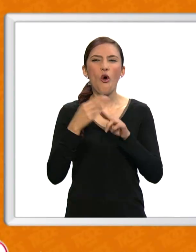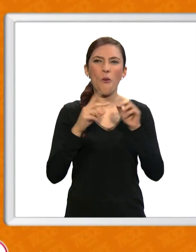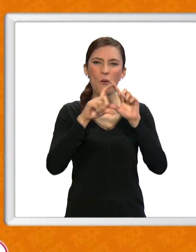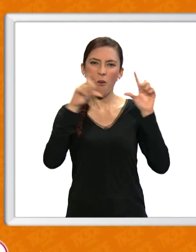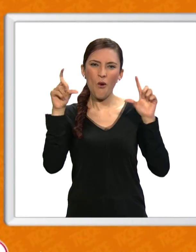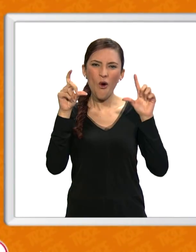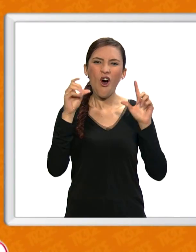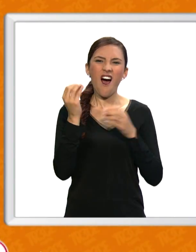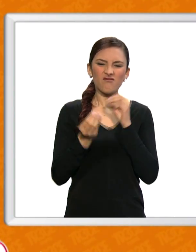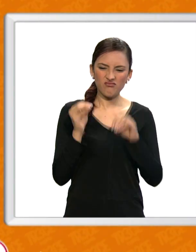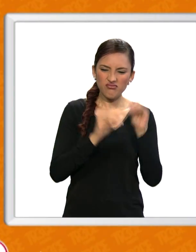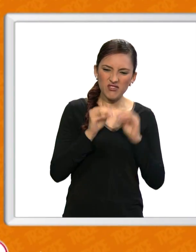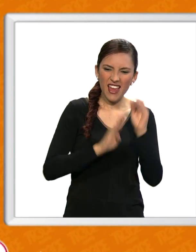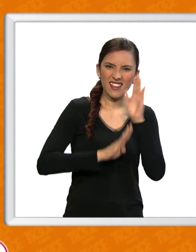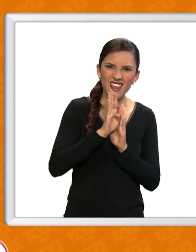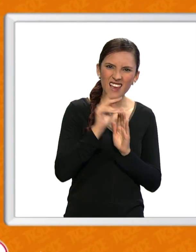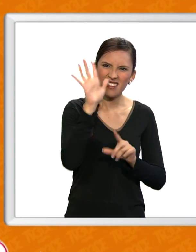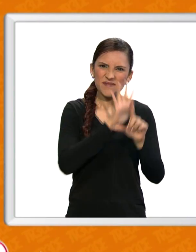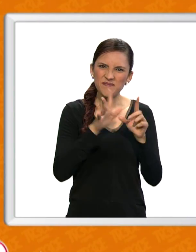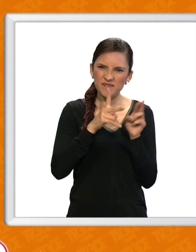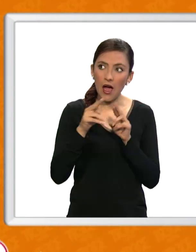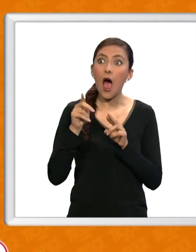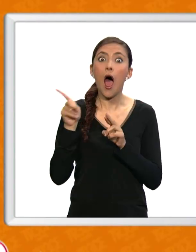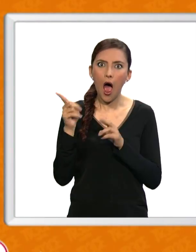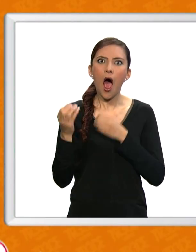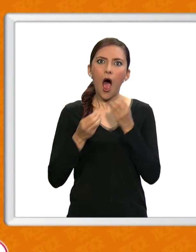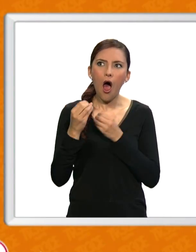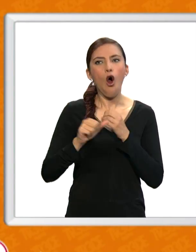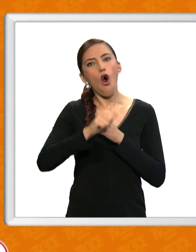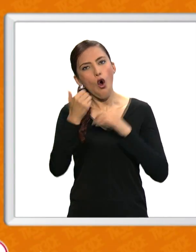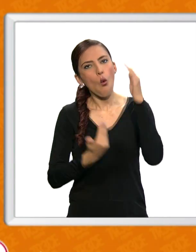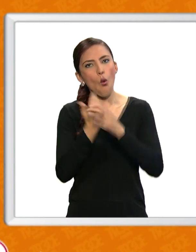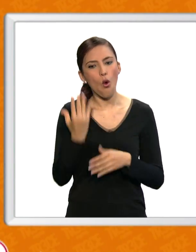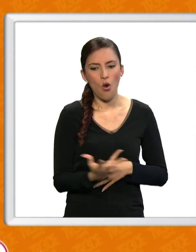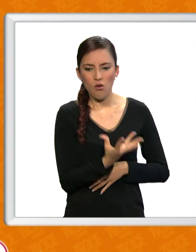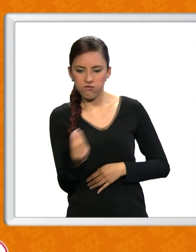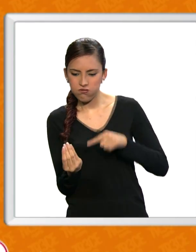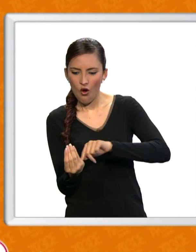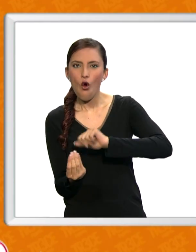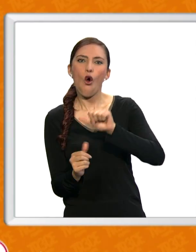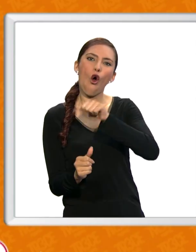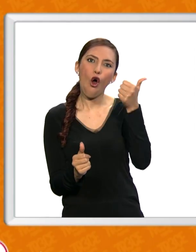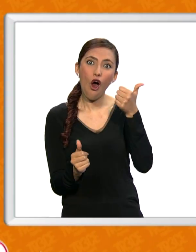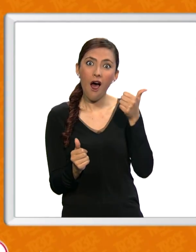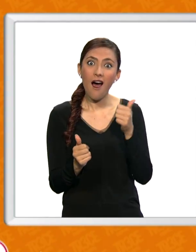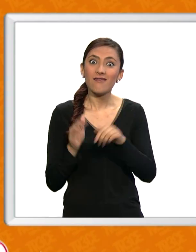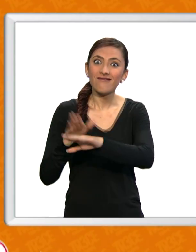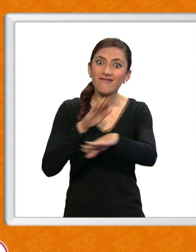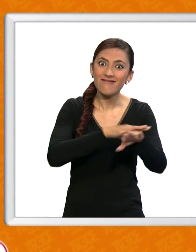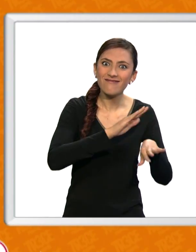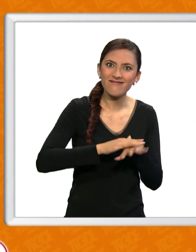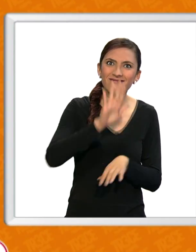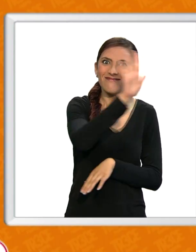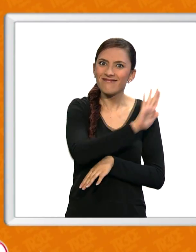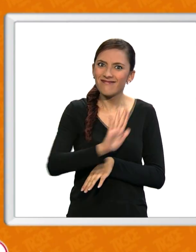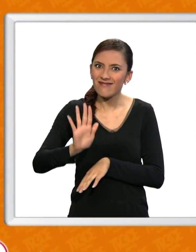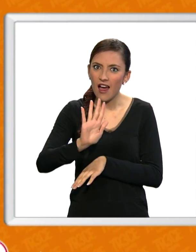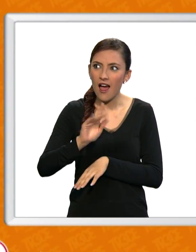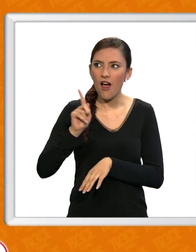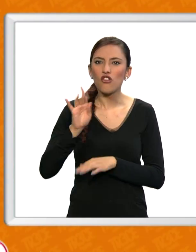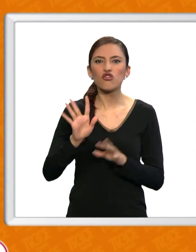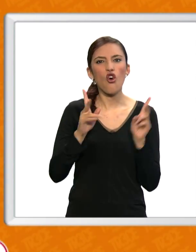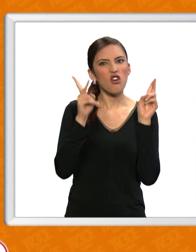Cinematográfico y ellos nos hablaron de una nueva categoría, atención regiones, porque llegan los documentales